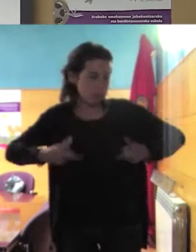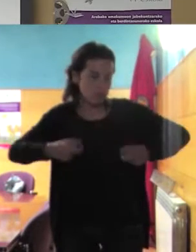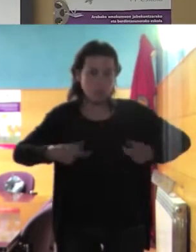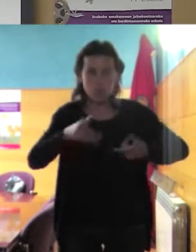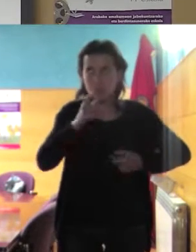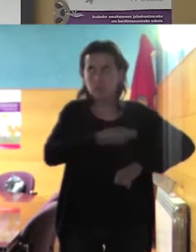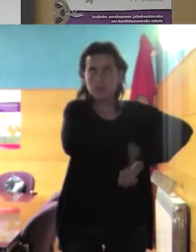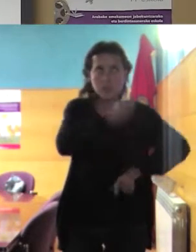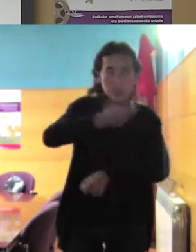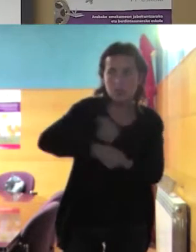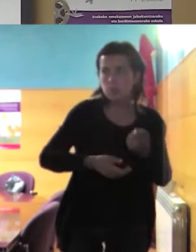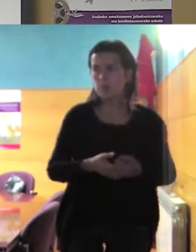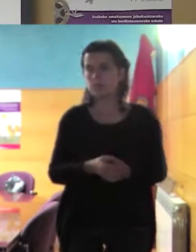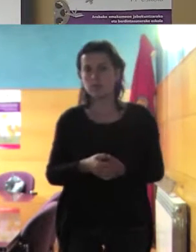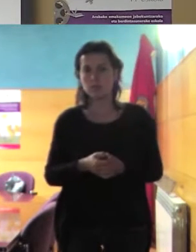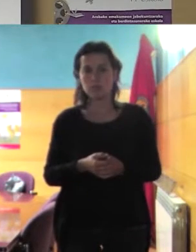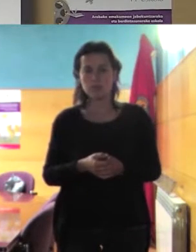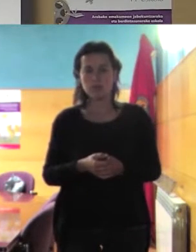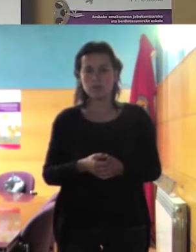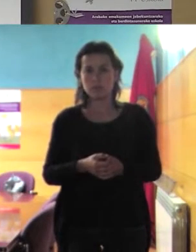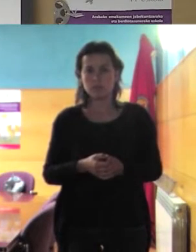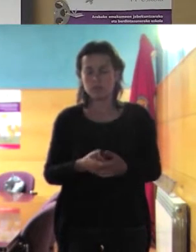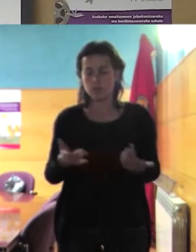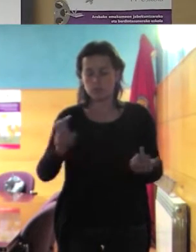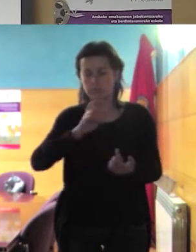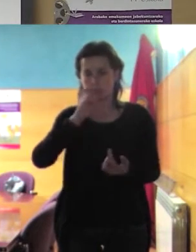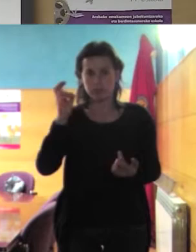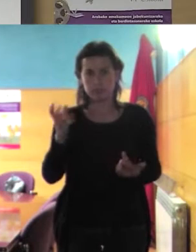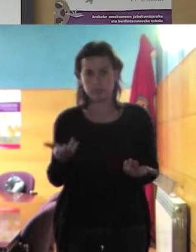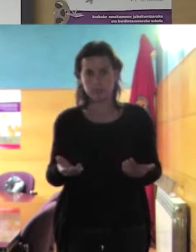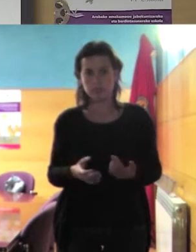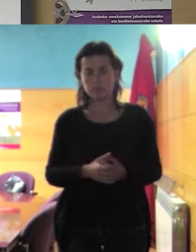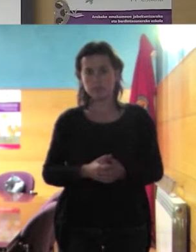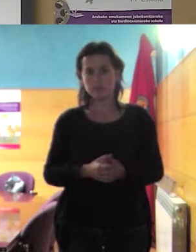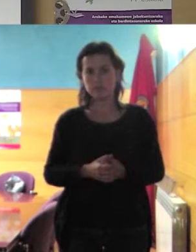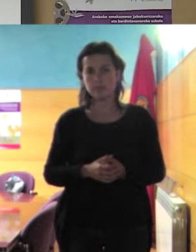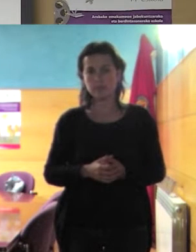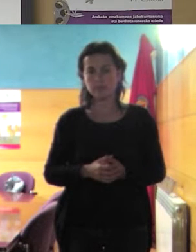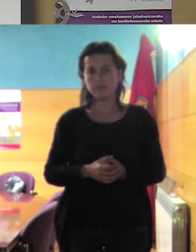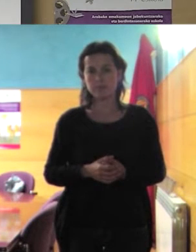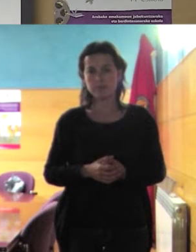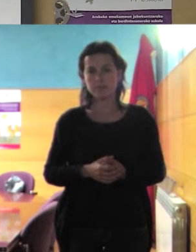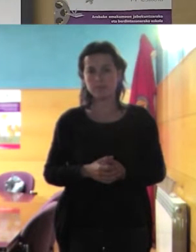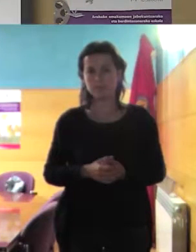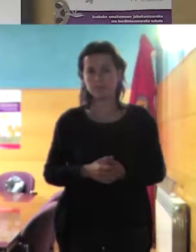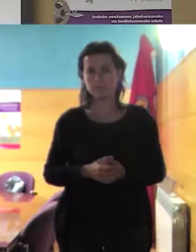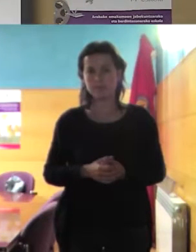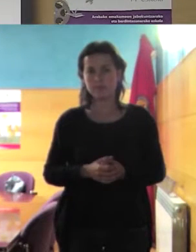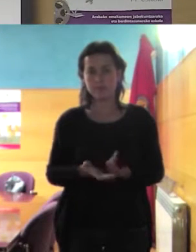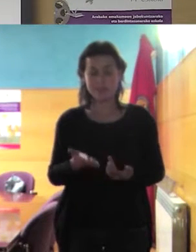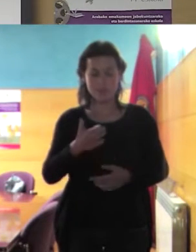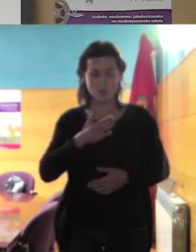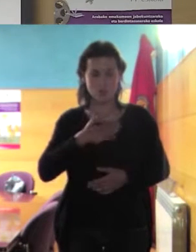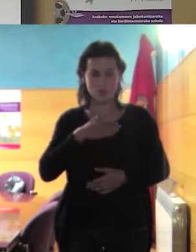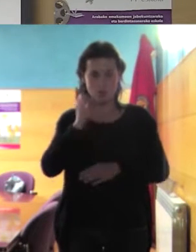depilación ¿de qué podríamos hablar? ¿de qué podríamos hablar? aquí y estos son nuestros patriarcados claro que